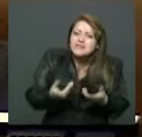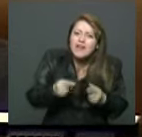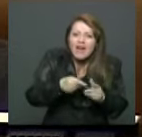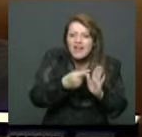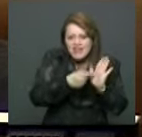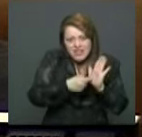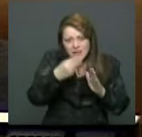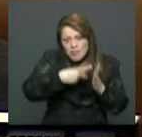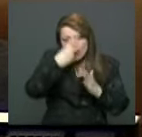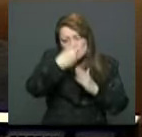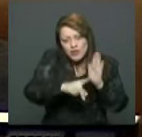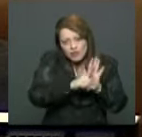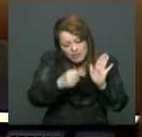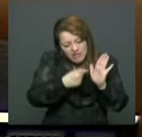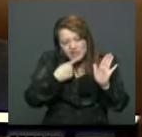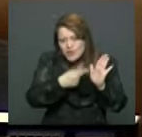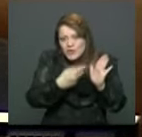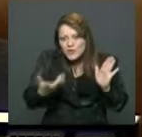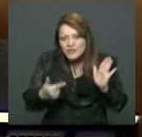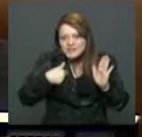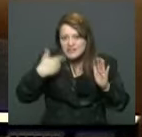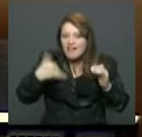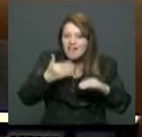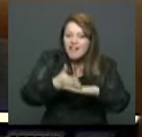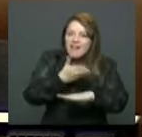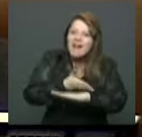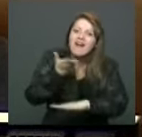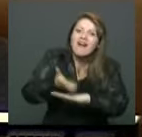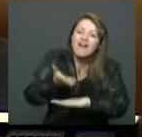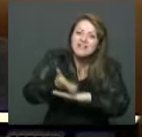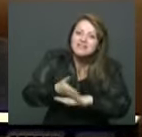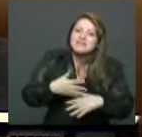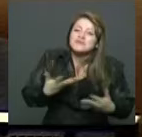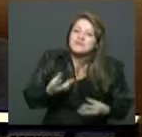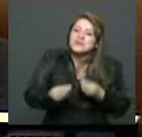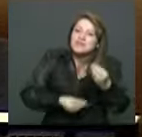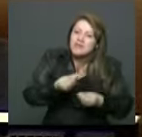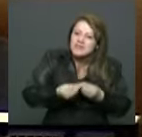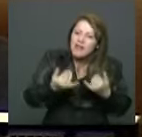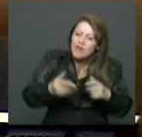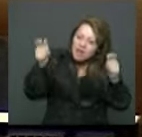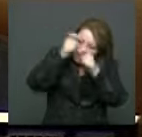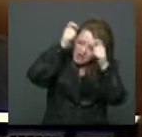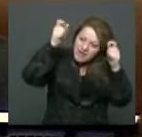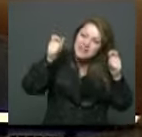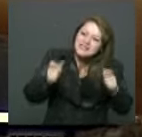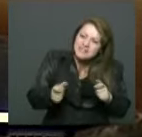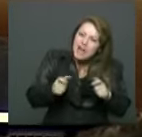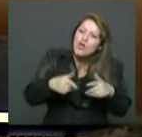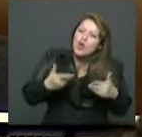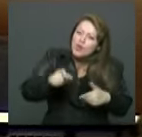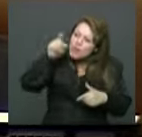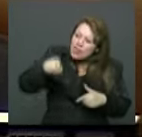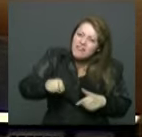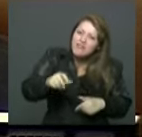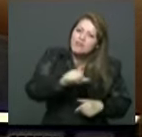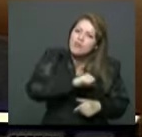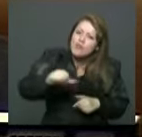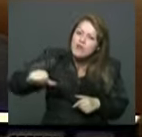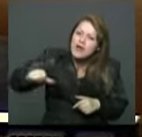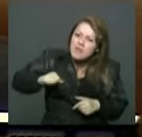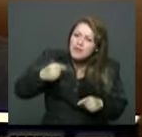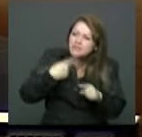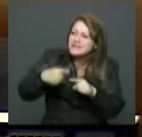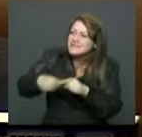distorsionadoras del Estado Social Derecho, una de las grandes puertas para que el Estado se vuelva un Estado privatizado por unos cuantos